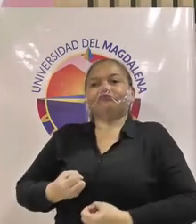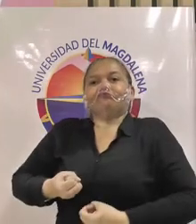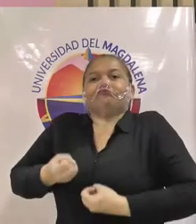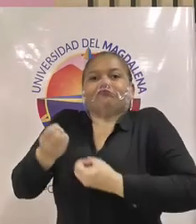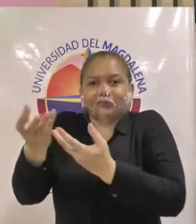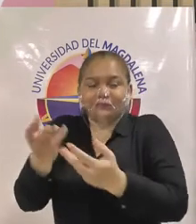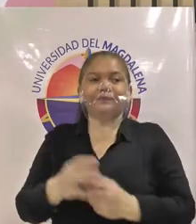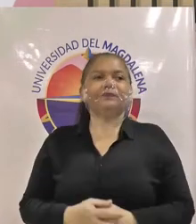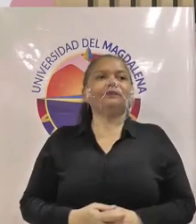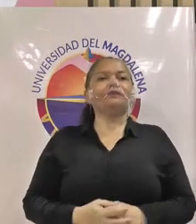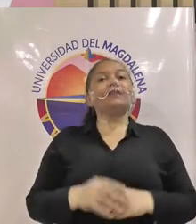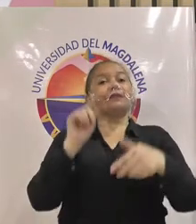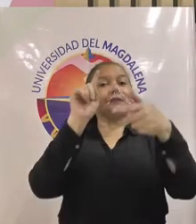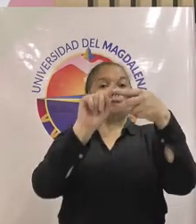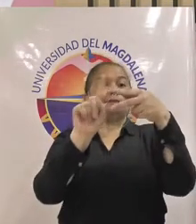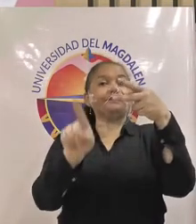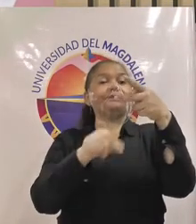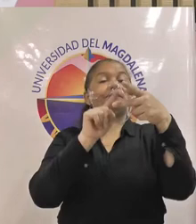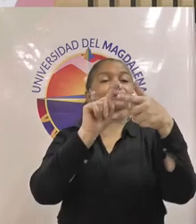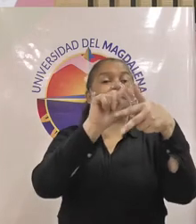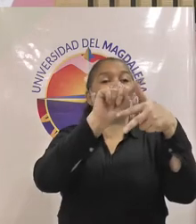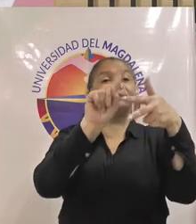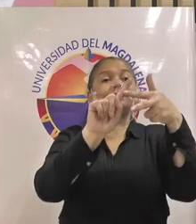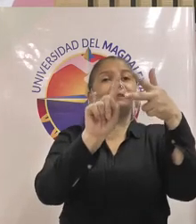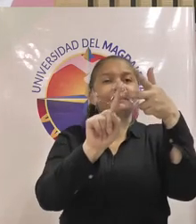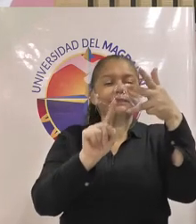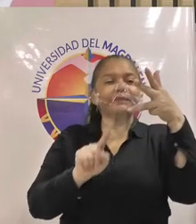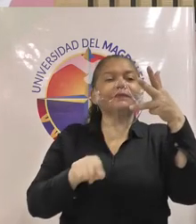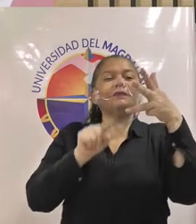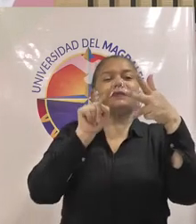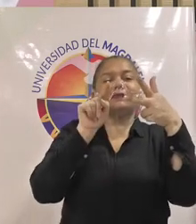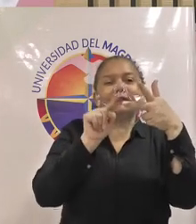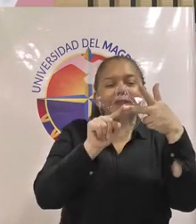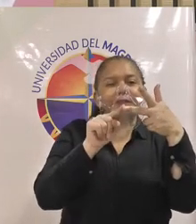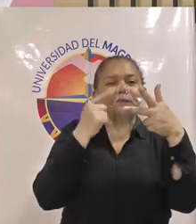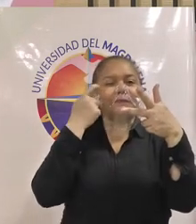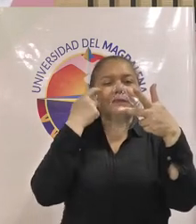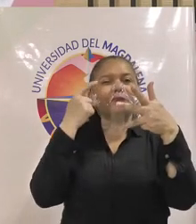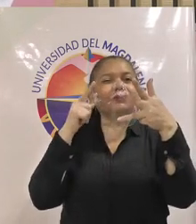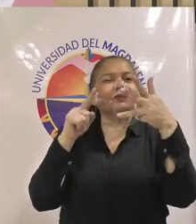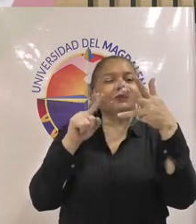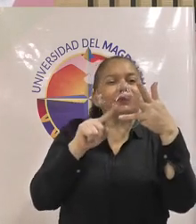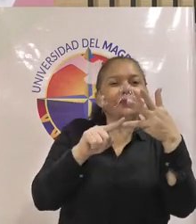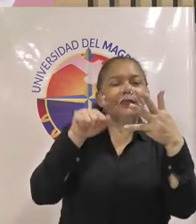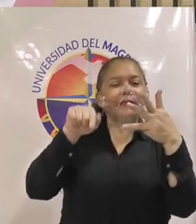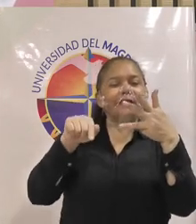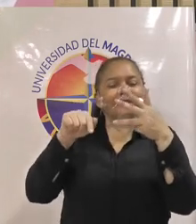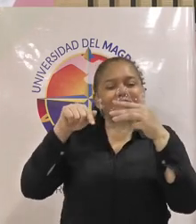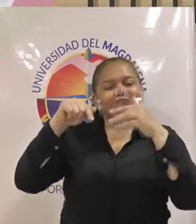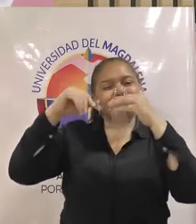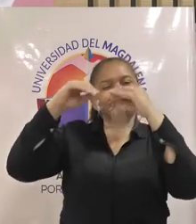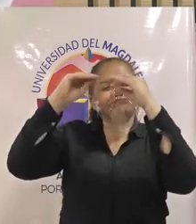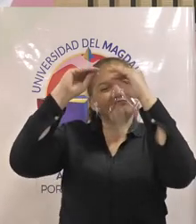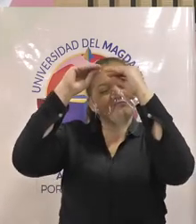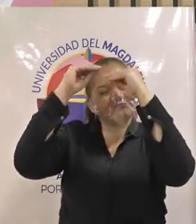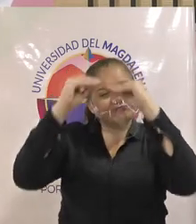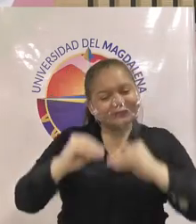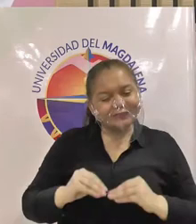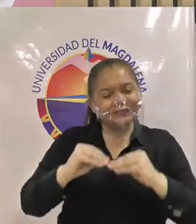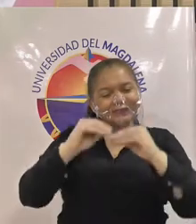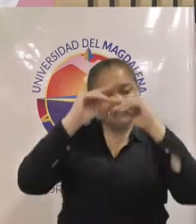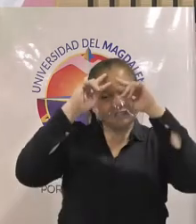tema consignado universidad comprometida con la creación la investigación y la